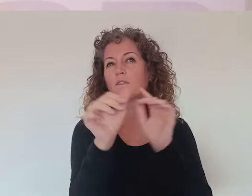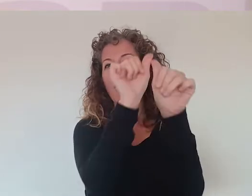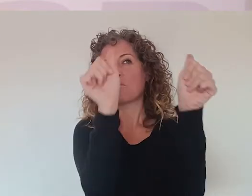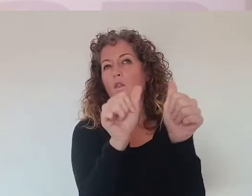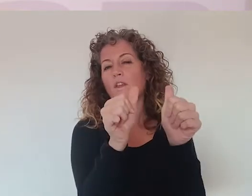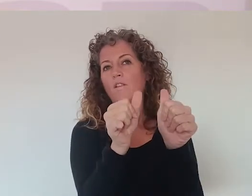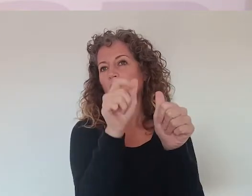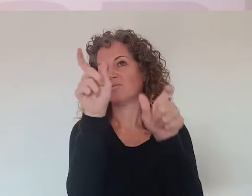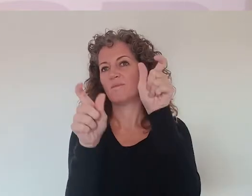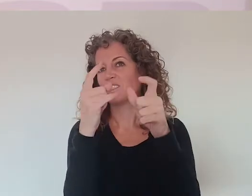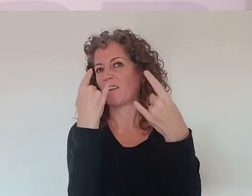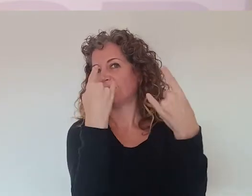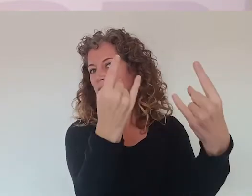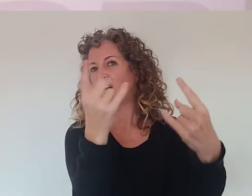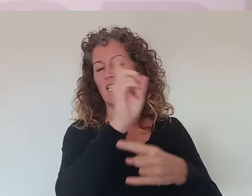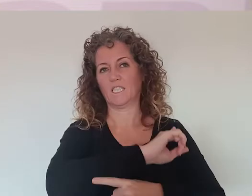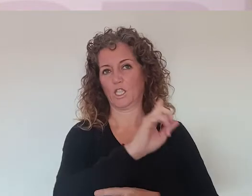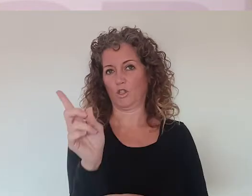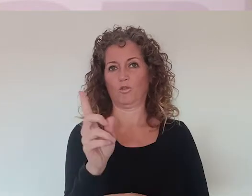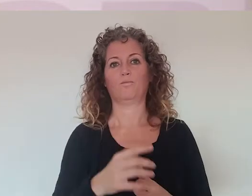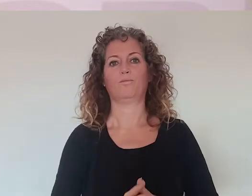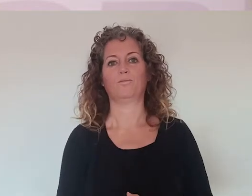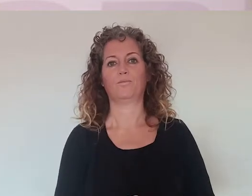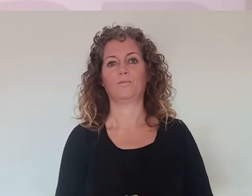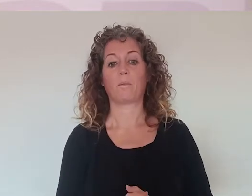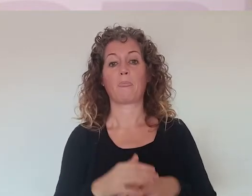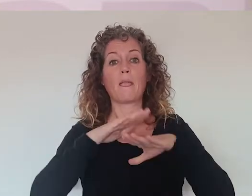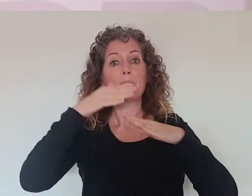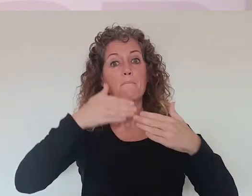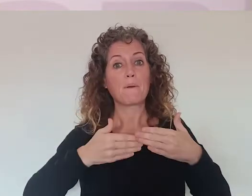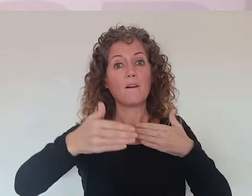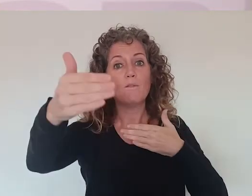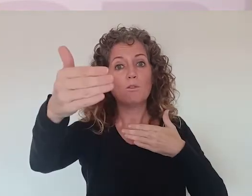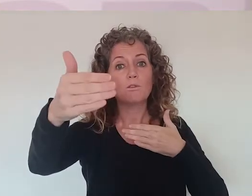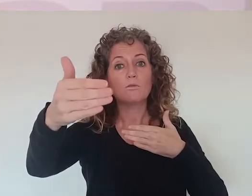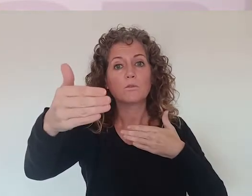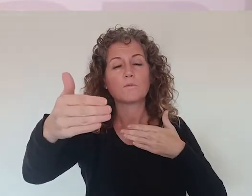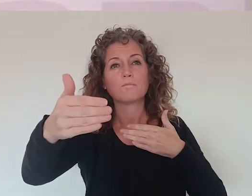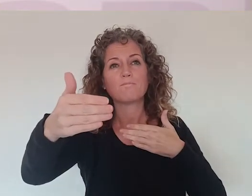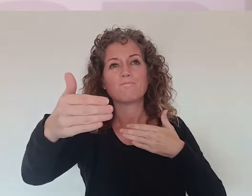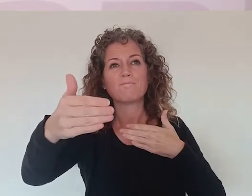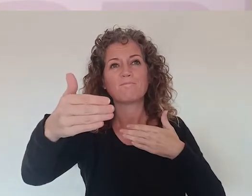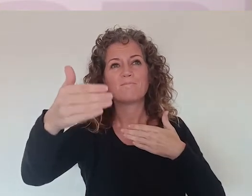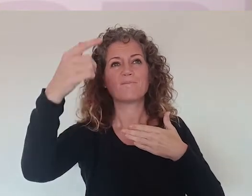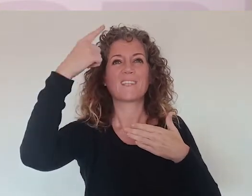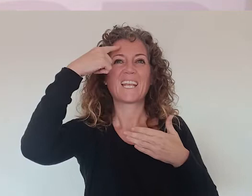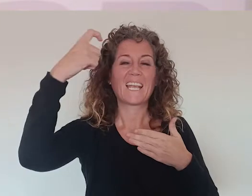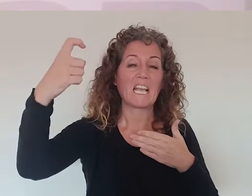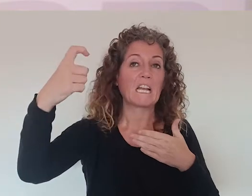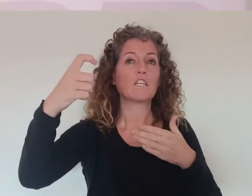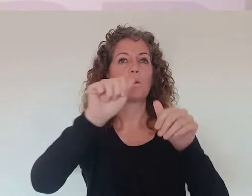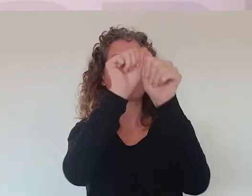Eso quiere decir que este no es un modelo muy atractivo ni muy apetecible para las personas mayores. Y en el futuro yo creo que